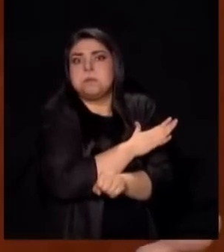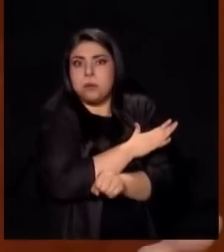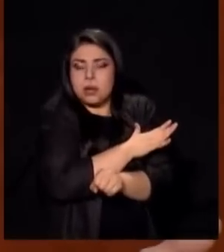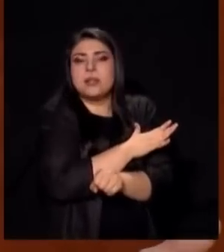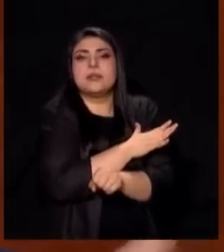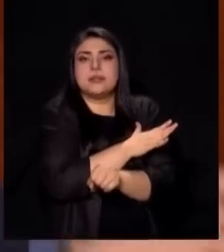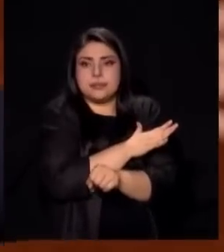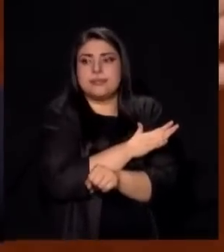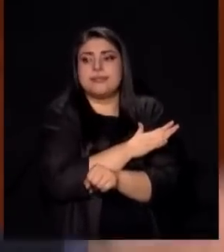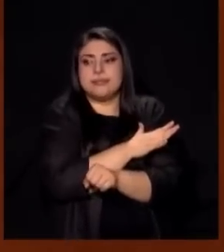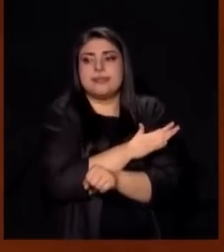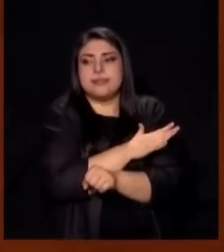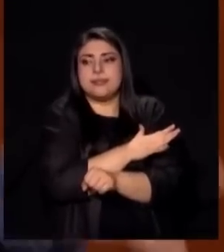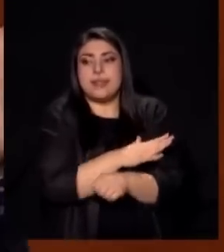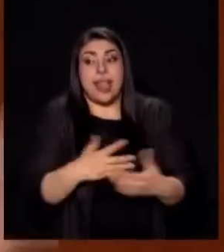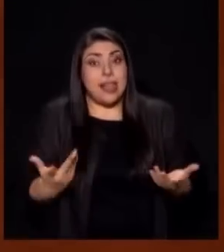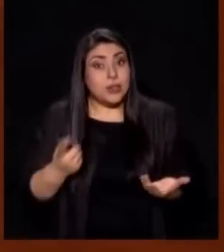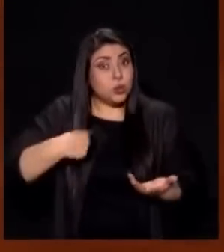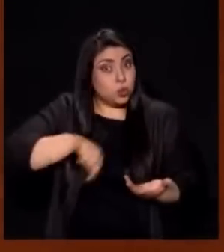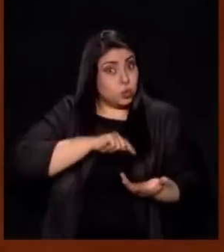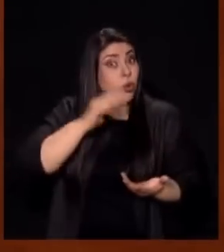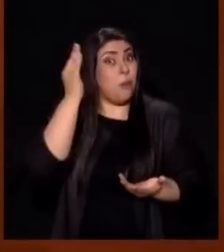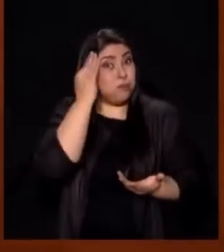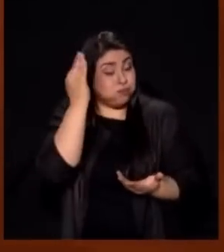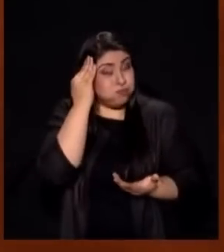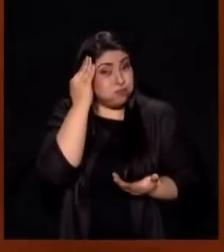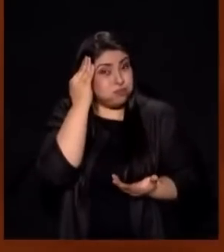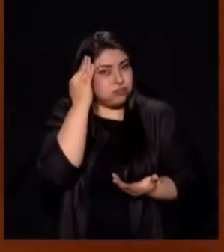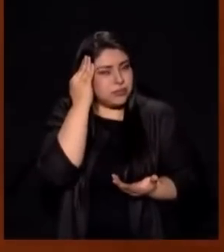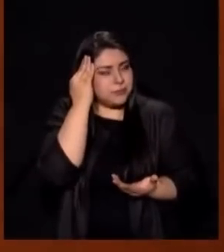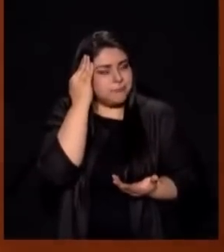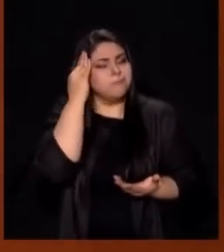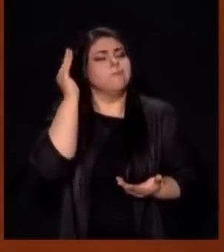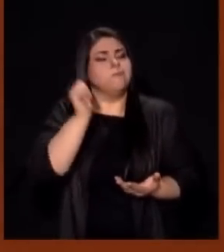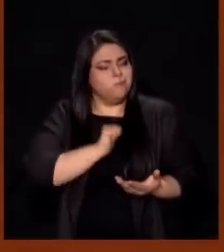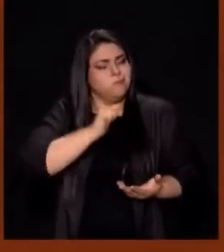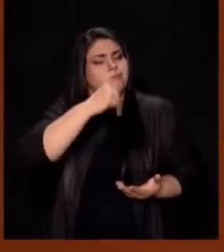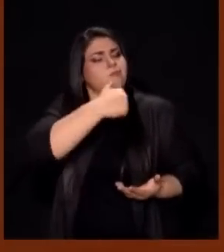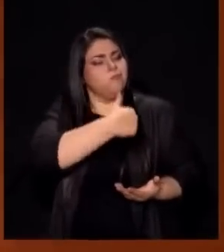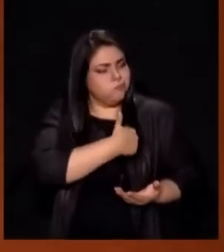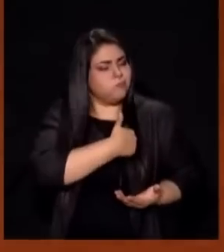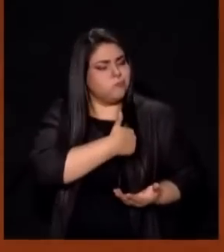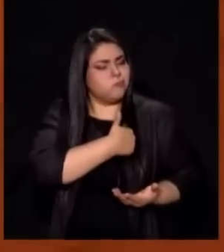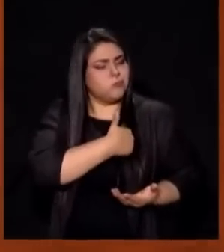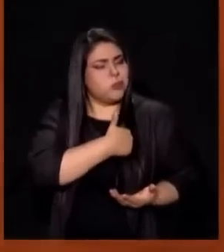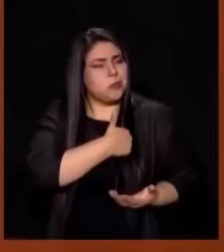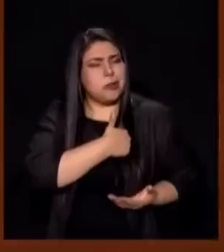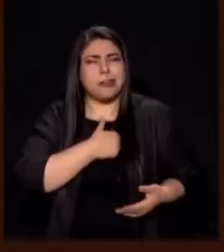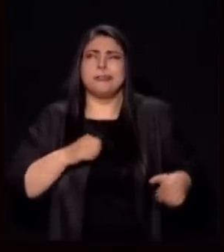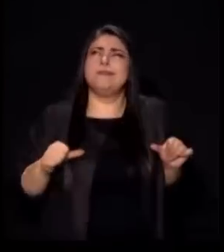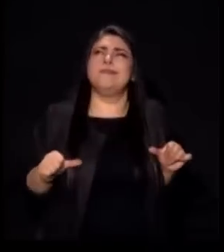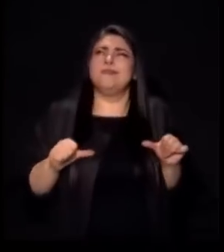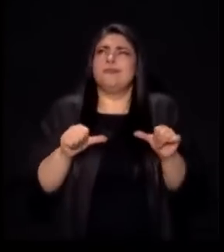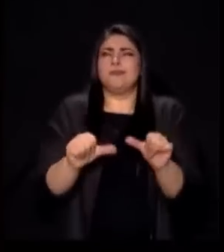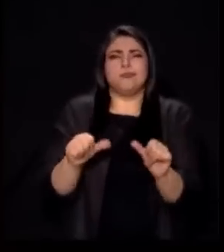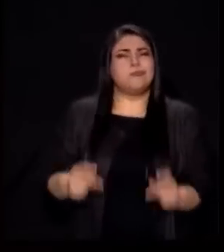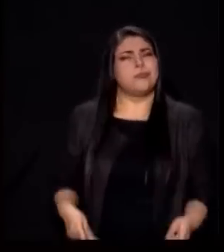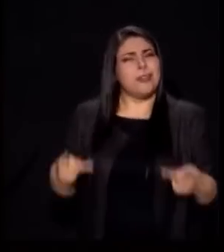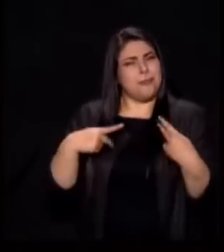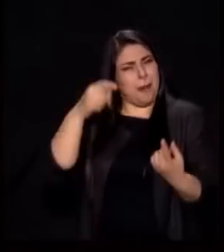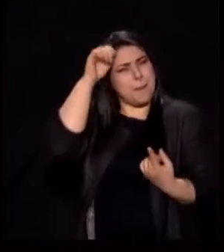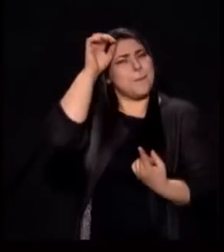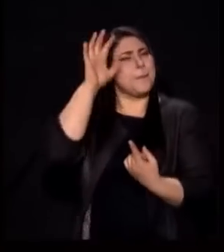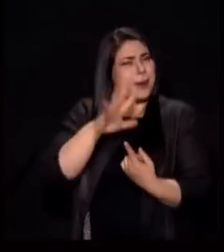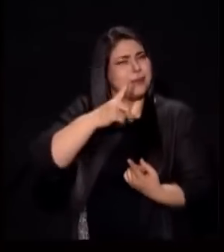Para pensar Hablar Actuar Y reaccionar Como bendecidos Que ya somos En Cristo Jesús